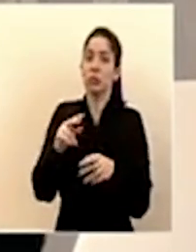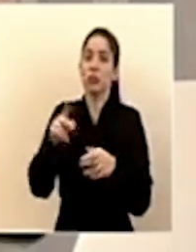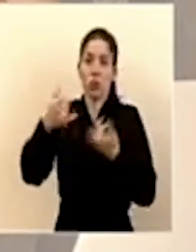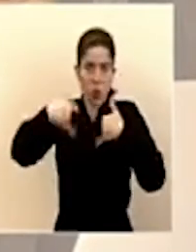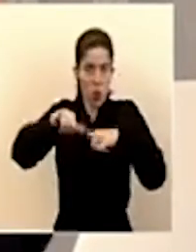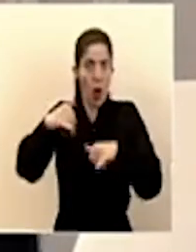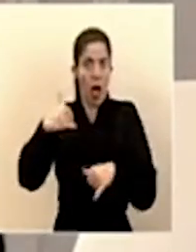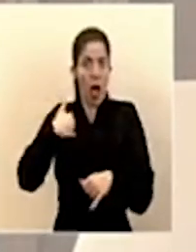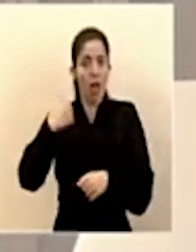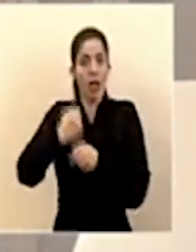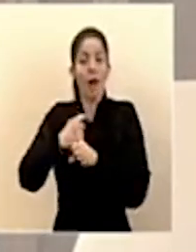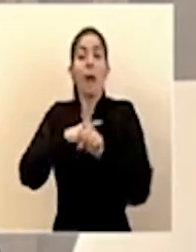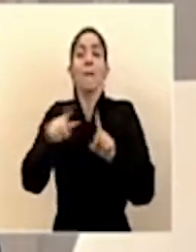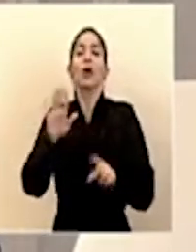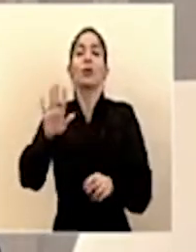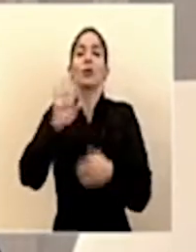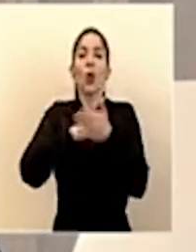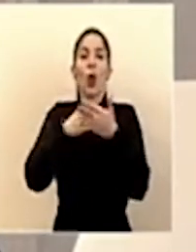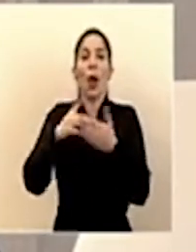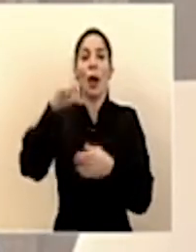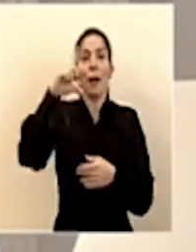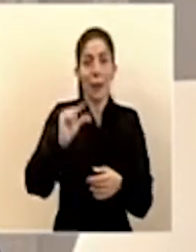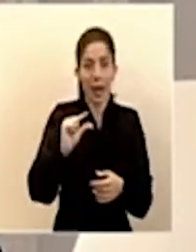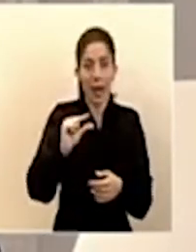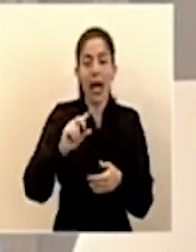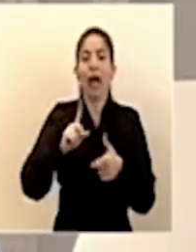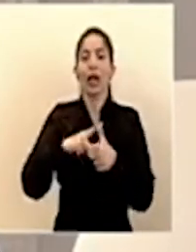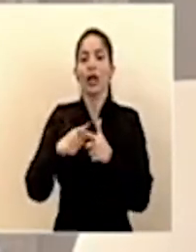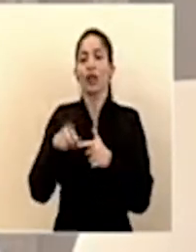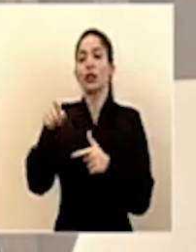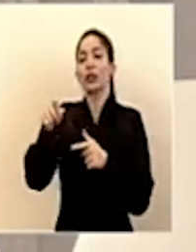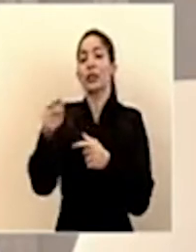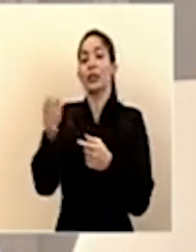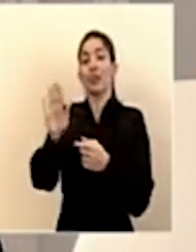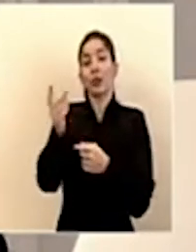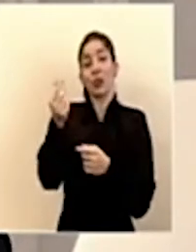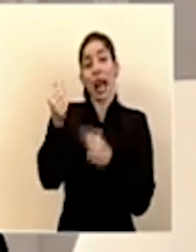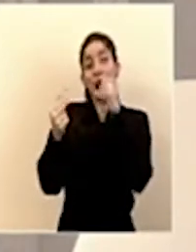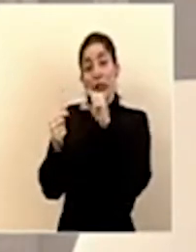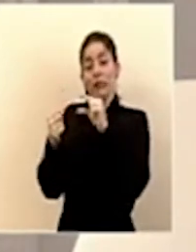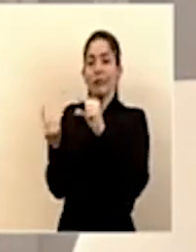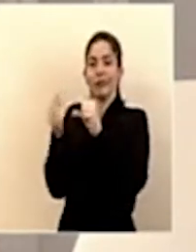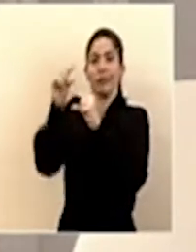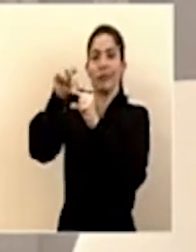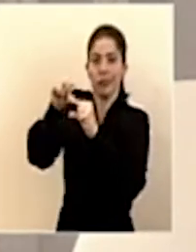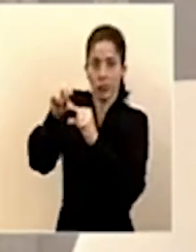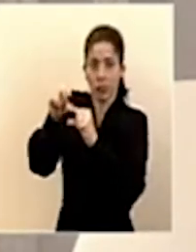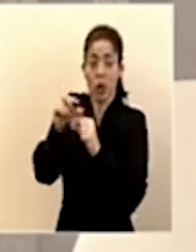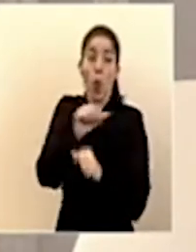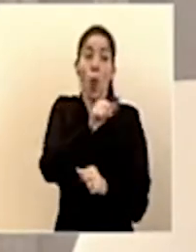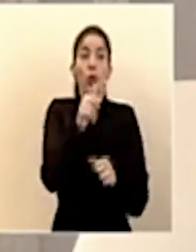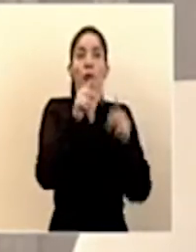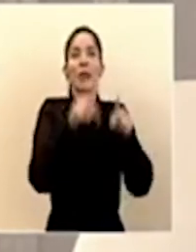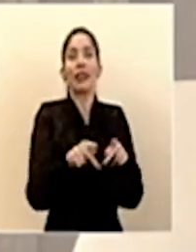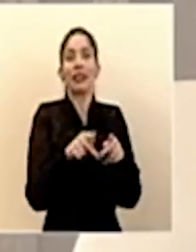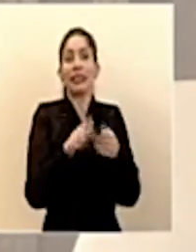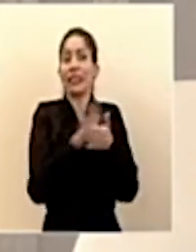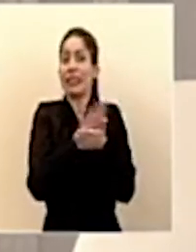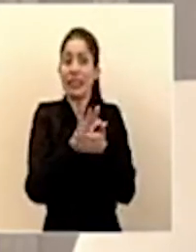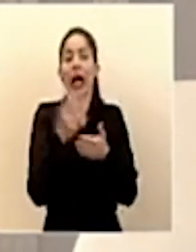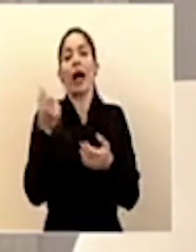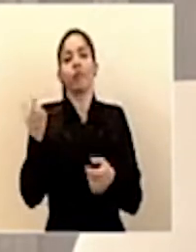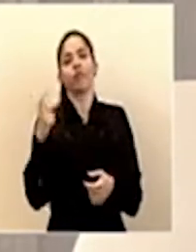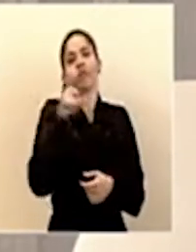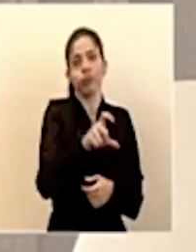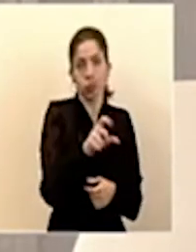sino que tienen una reducción de su jornada y esto funcionaría como un complemento económico. Otras personas que en sí necesitan todo el apoyo